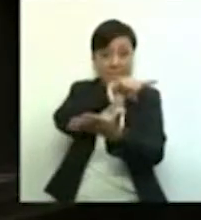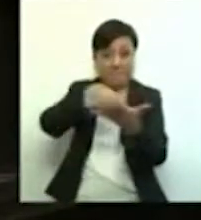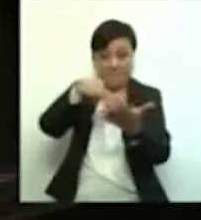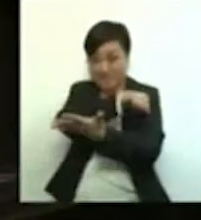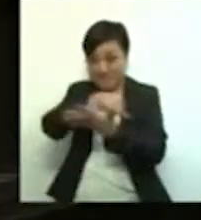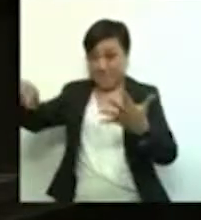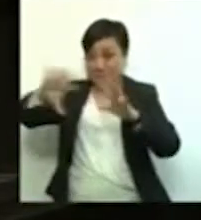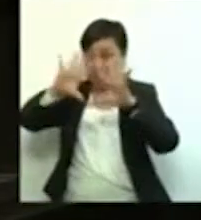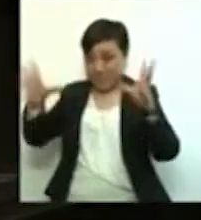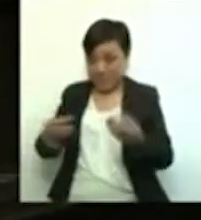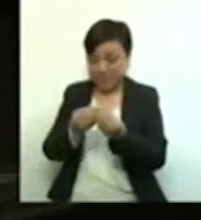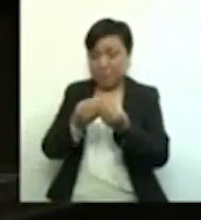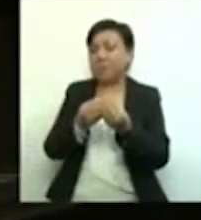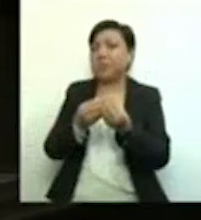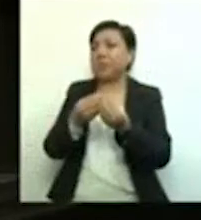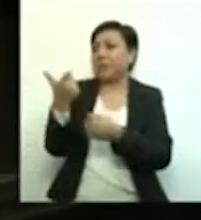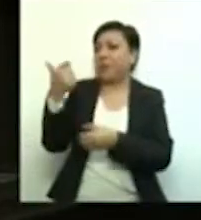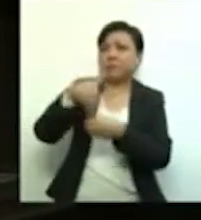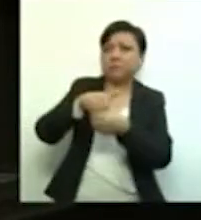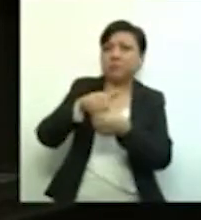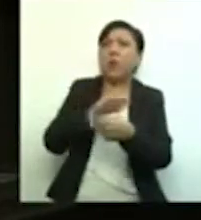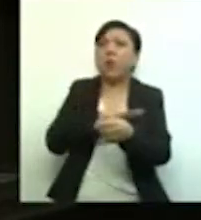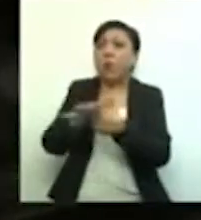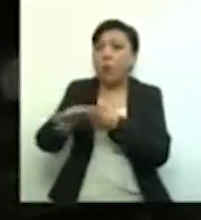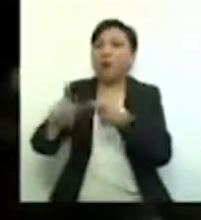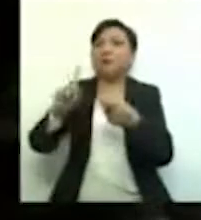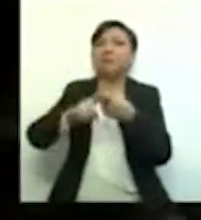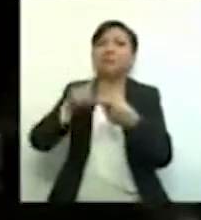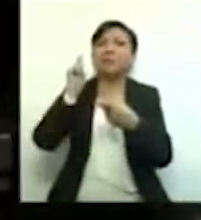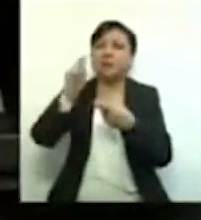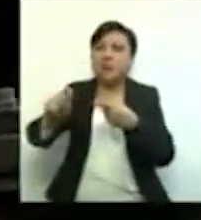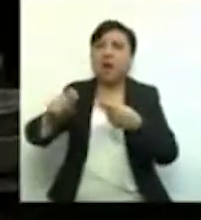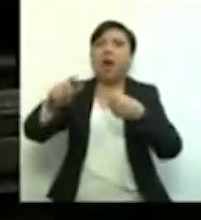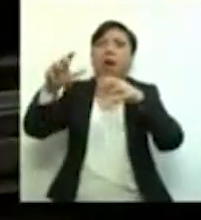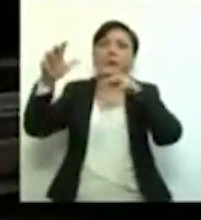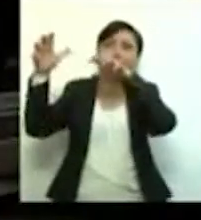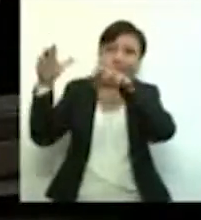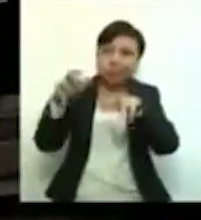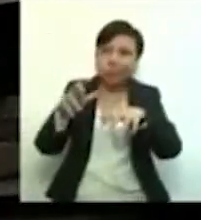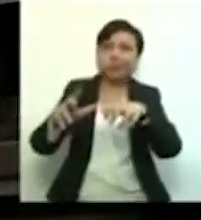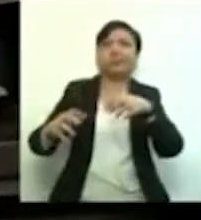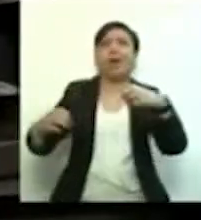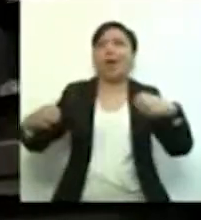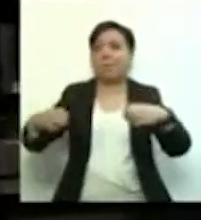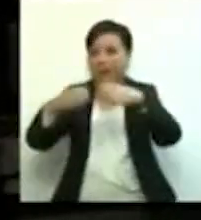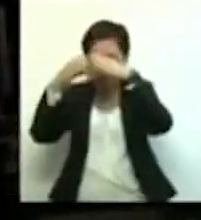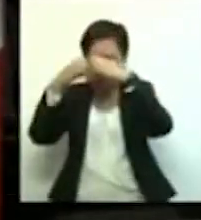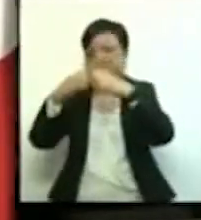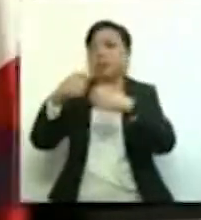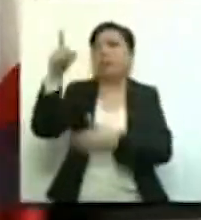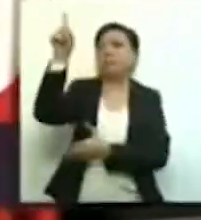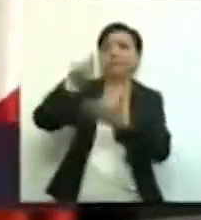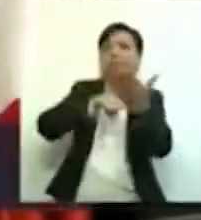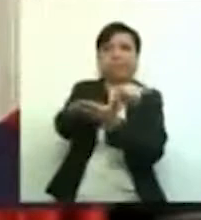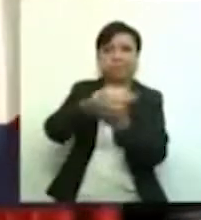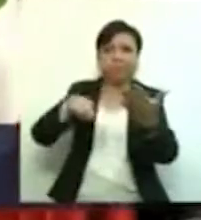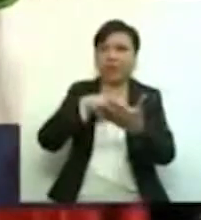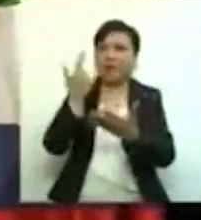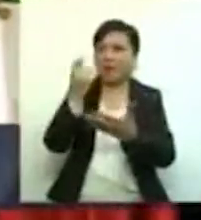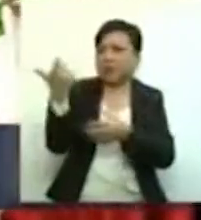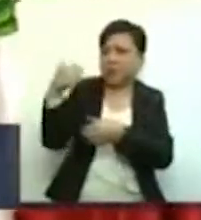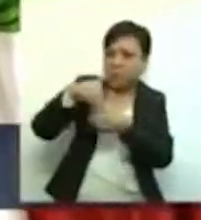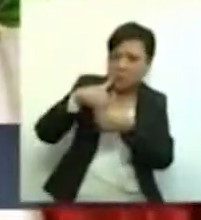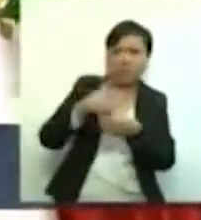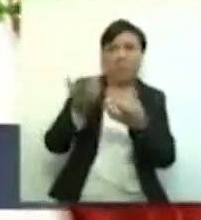el Fondo para la Prevención de Desastres Naturales, el Fondo de Desastres Naturales, los cuales son instrumentos